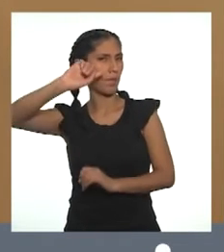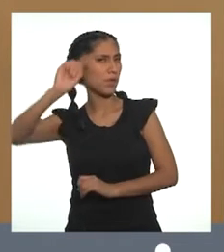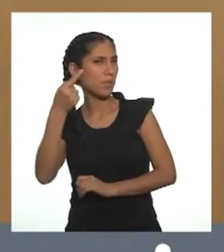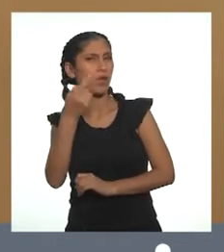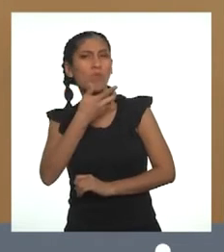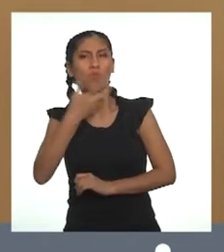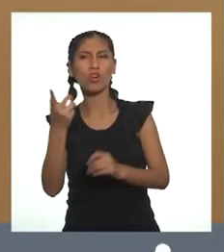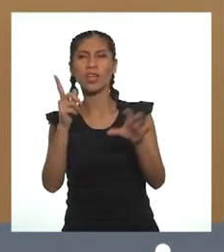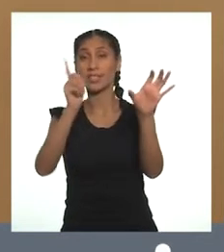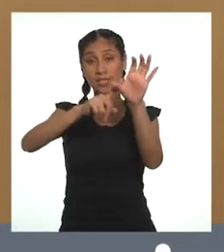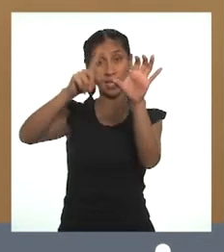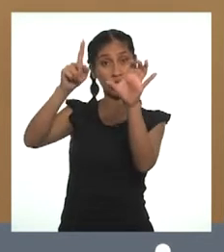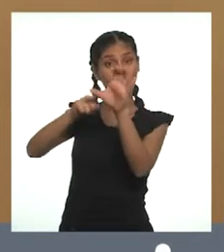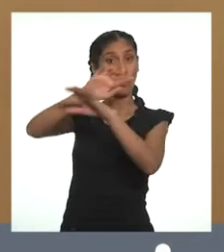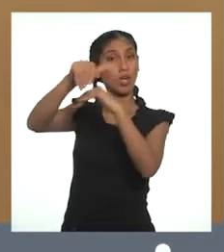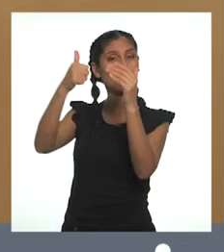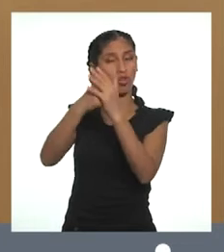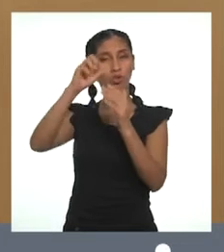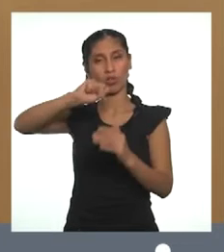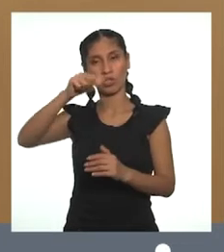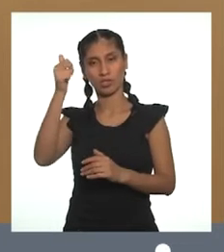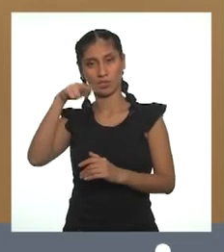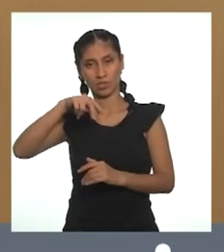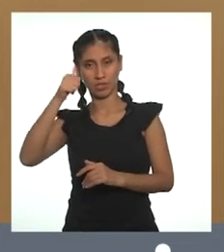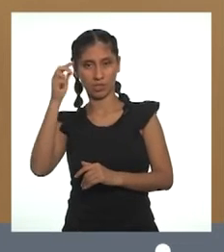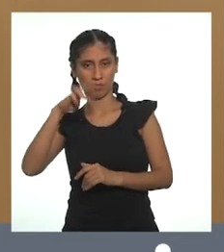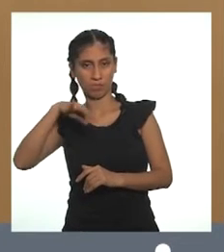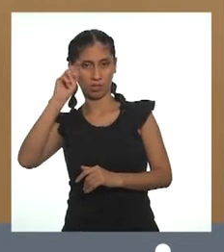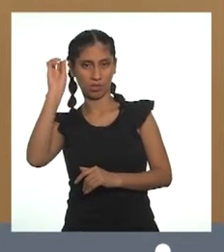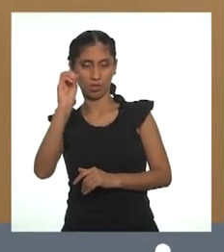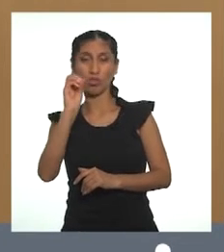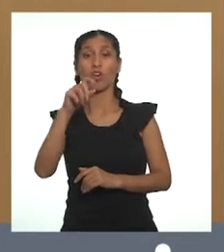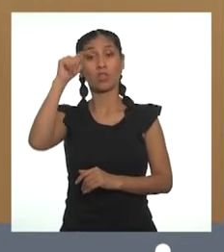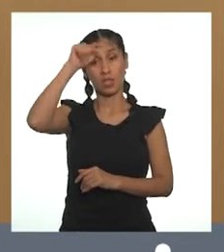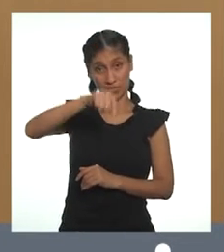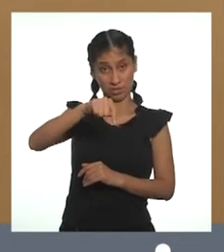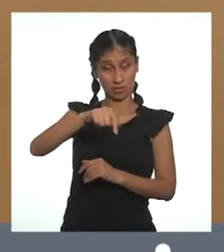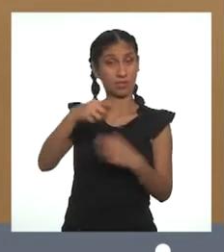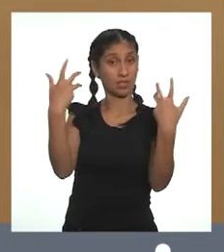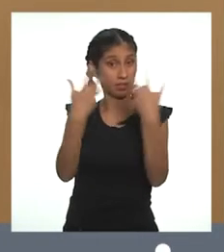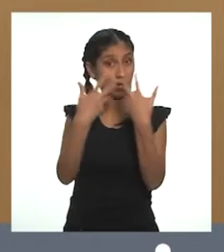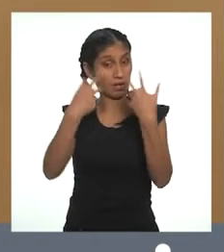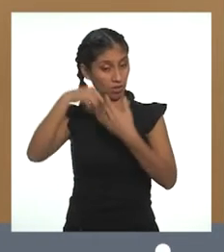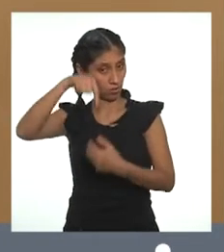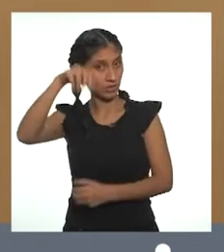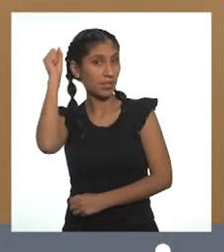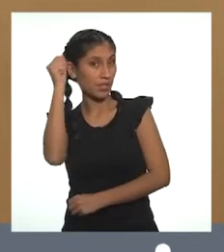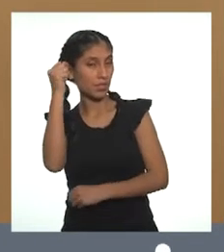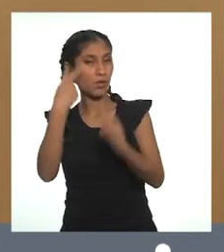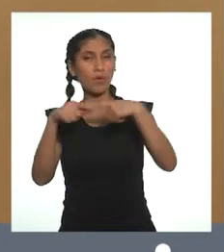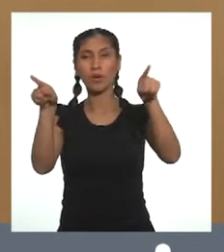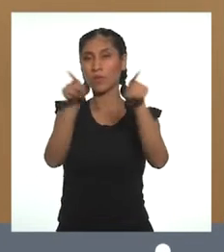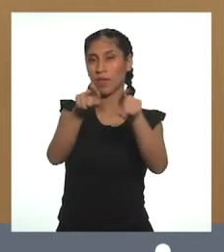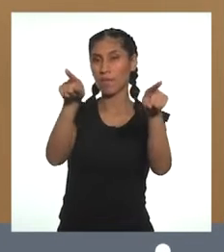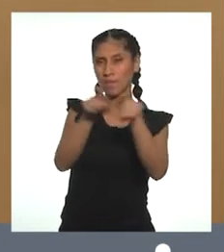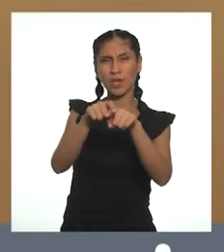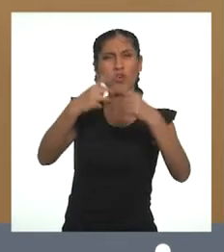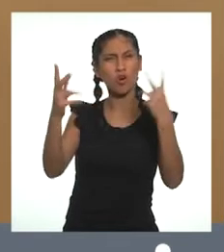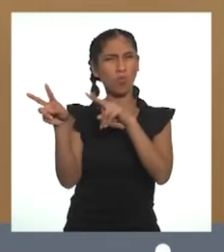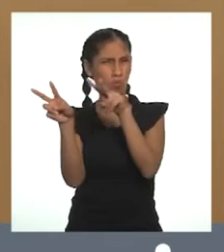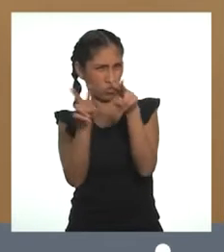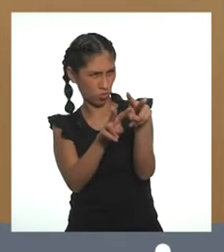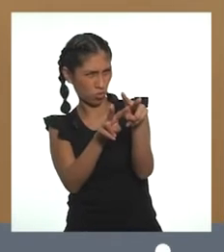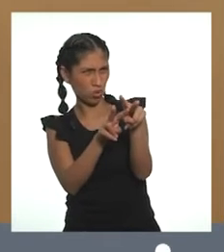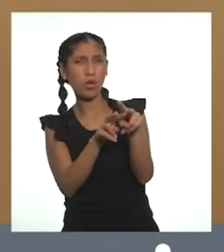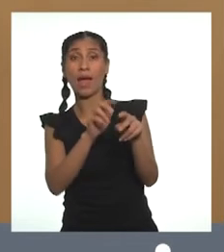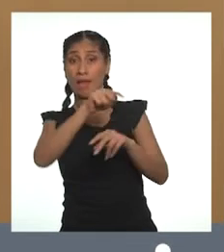Primero, porque se incorpora el saneamiento como parte inherente de este derecho, pero además, porque